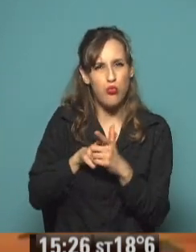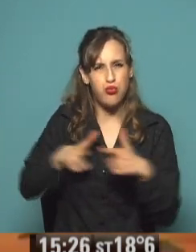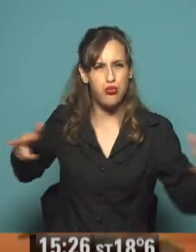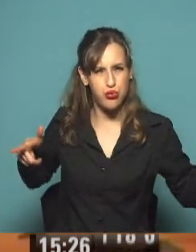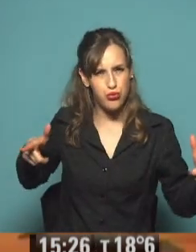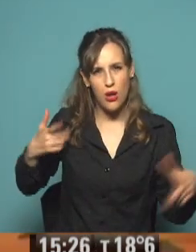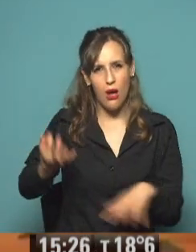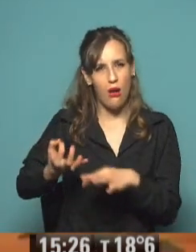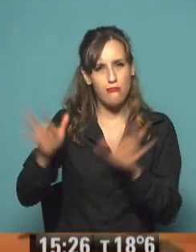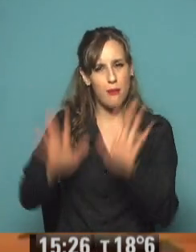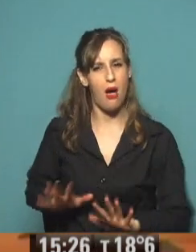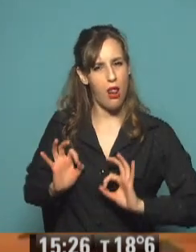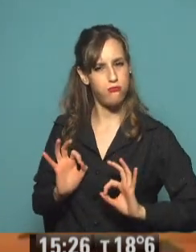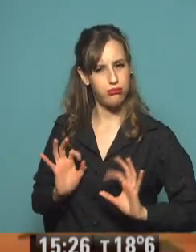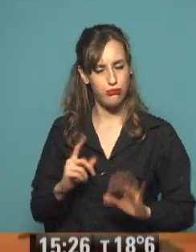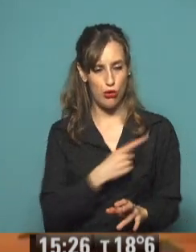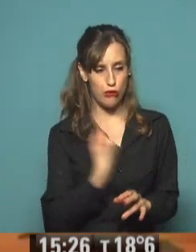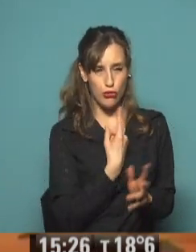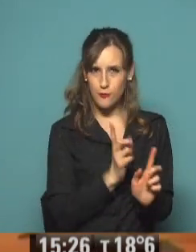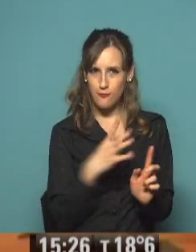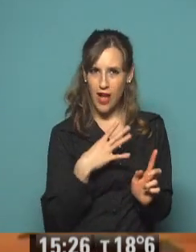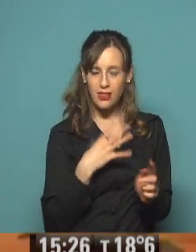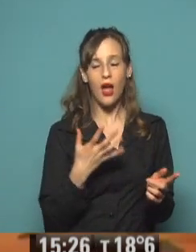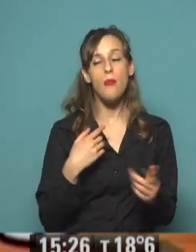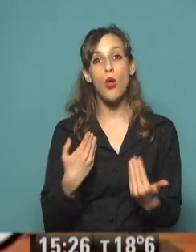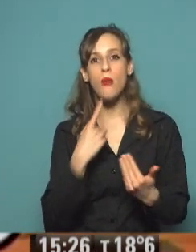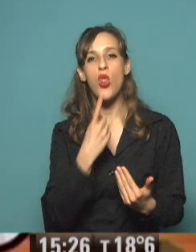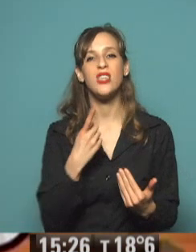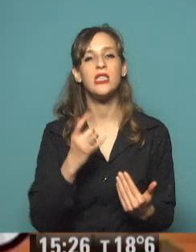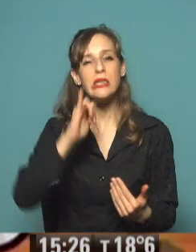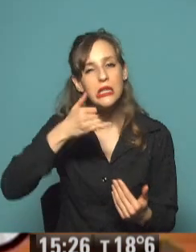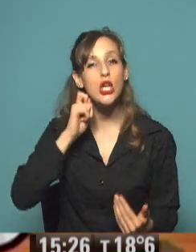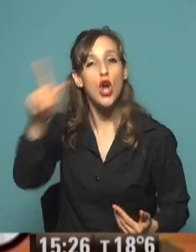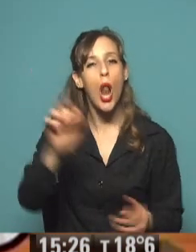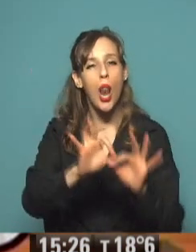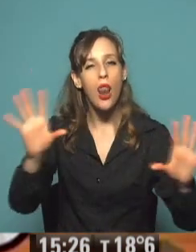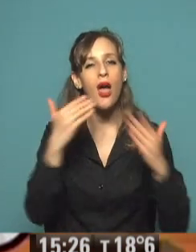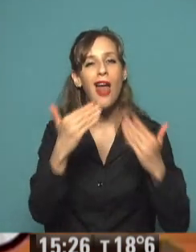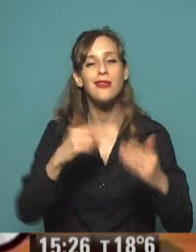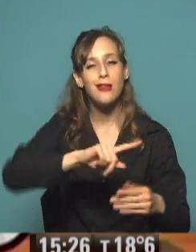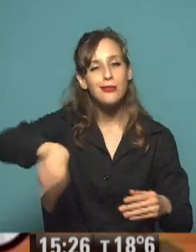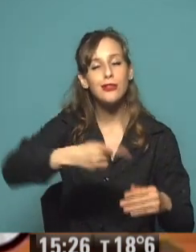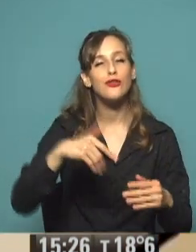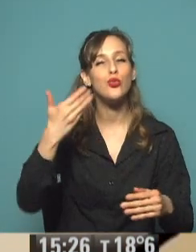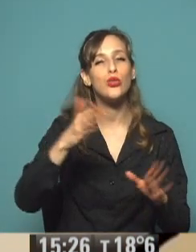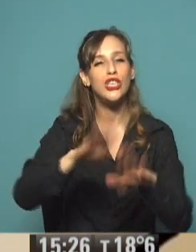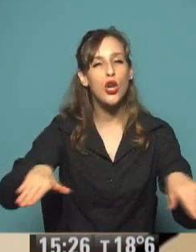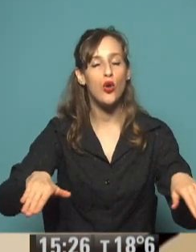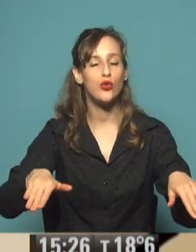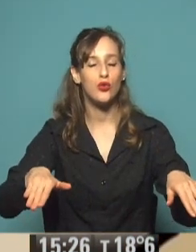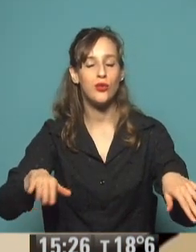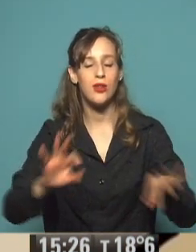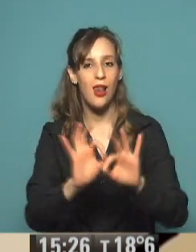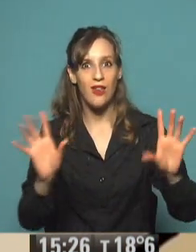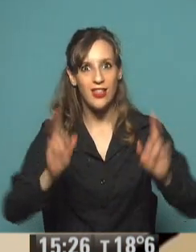Podré decir que hemos triunfado si en el futuro los niños pueden disfrutar de la libertad por la que luchamos. ¿Valió la pena, Zamba? Sí,